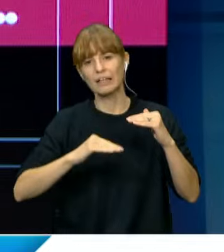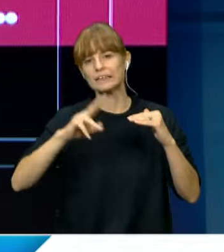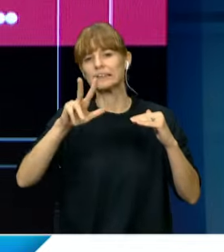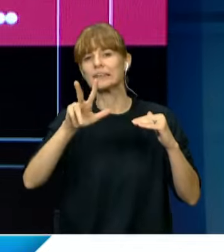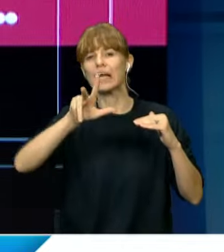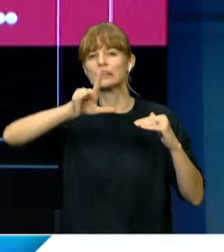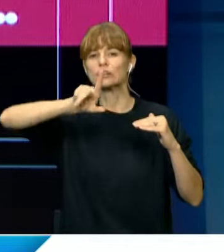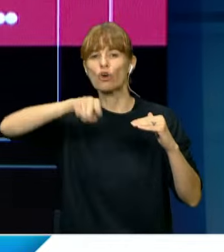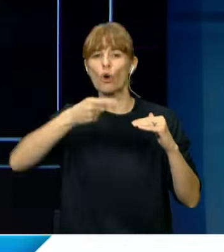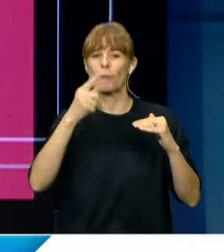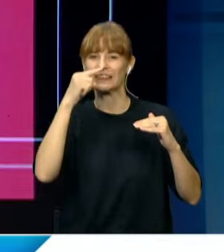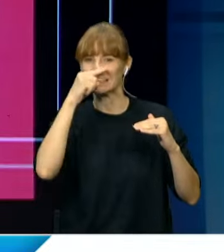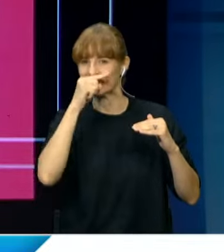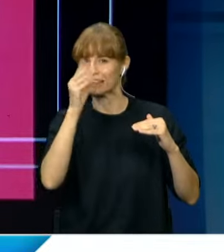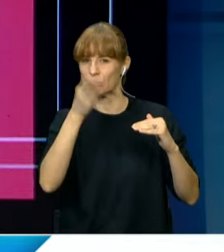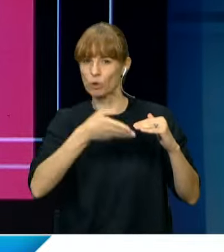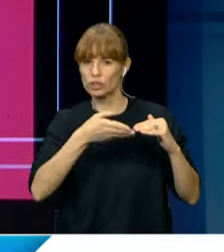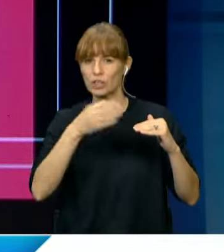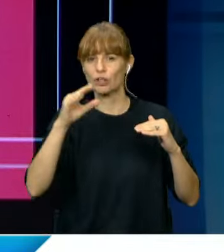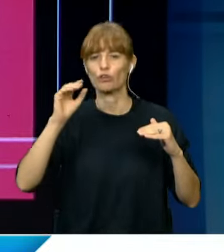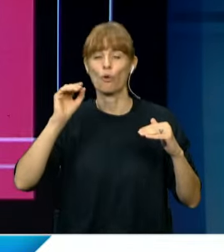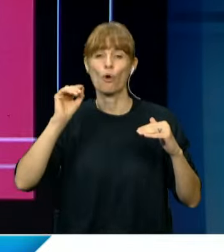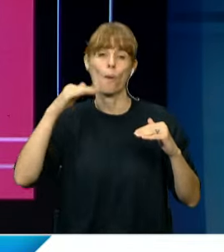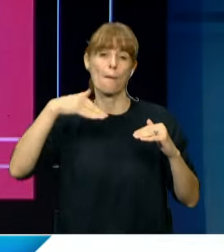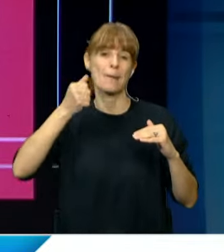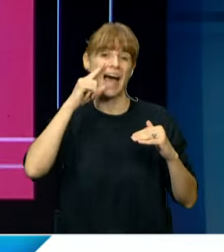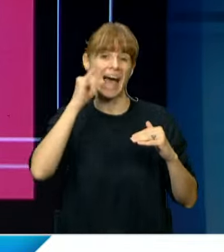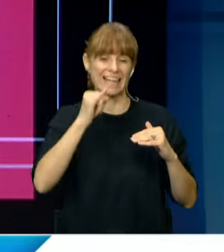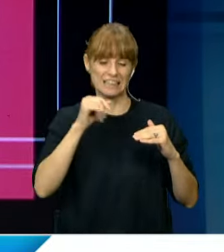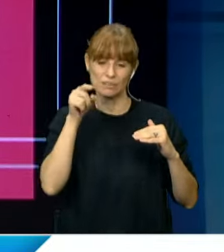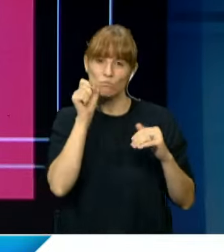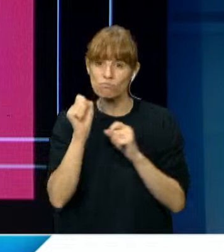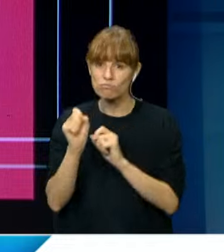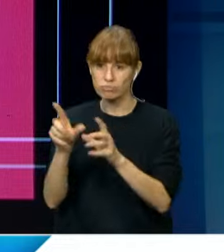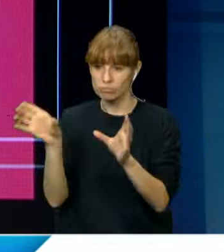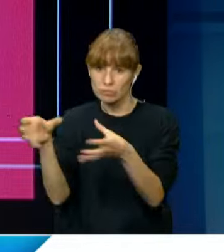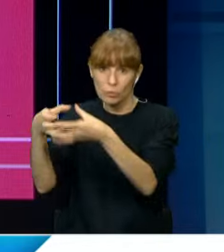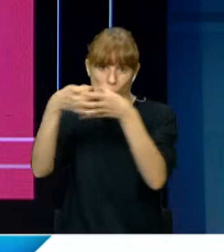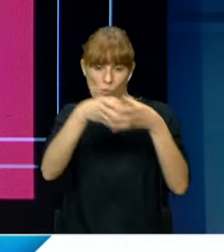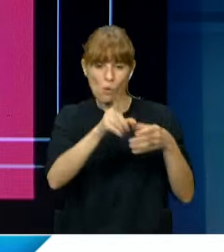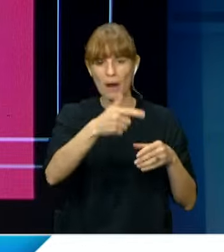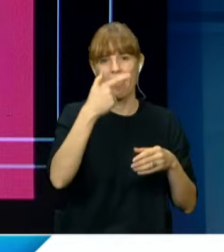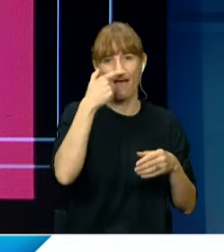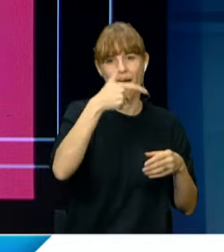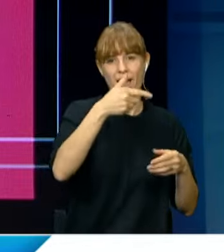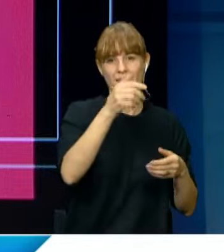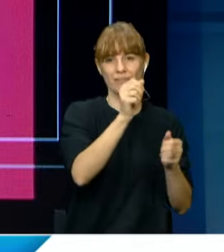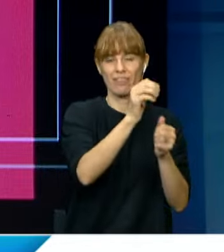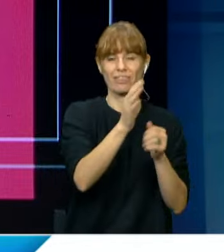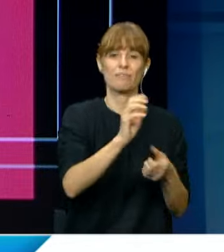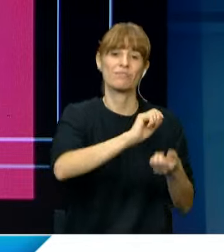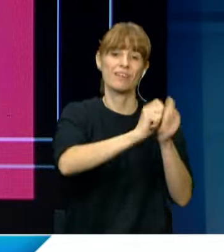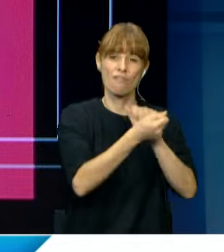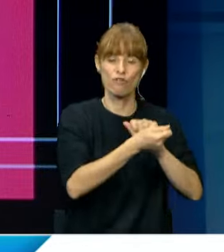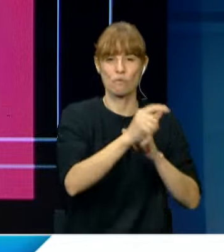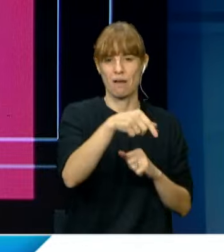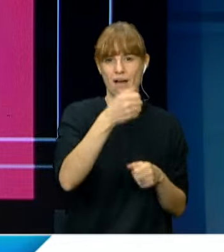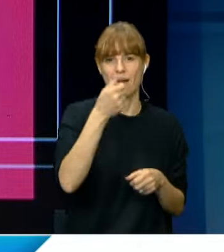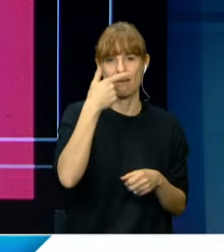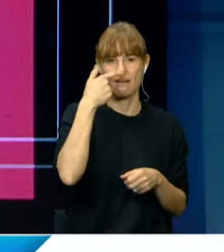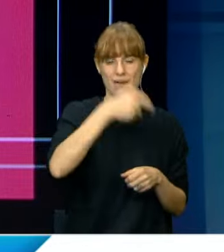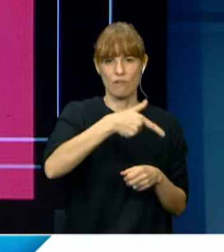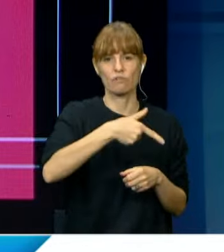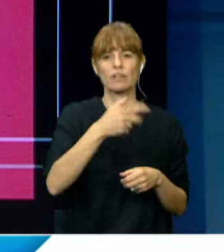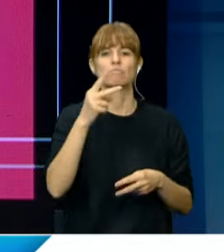,7% del maíz destinado a este fin. Sin embargo, el país busca aumentar la